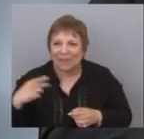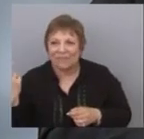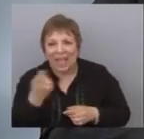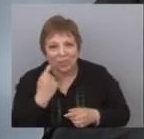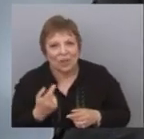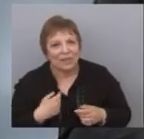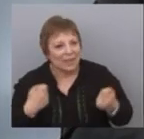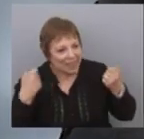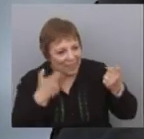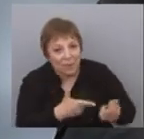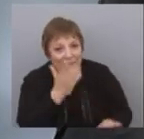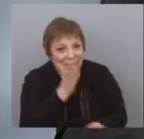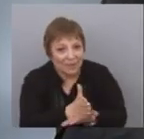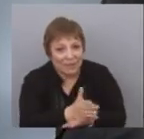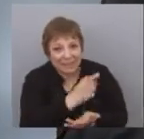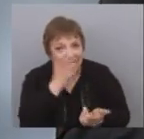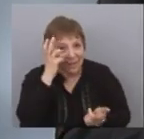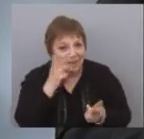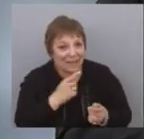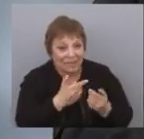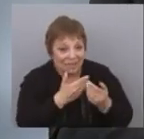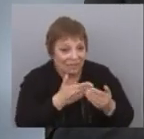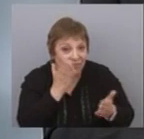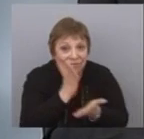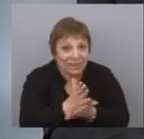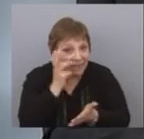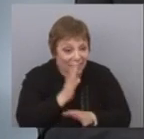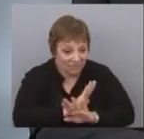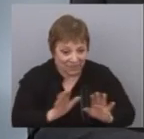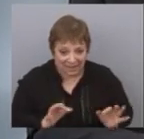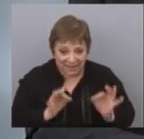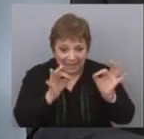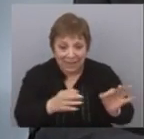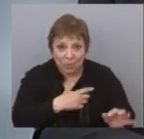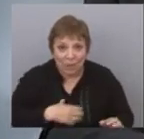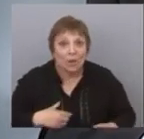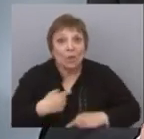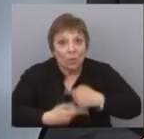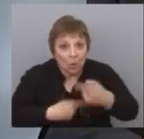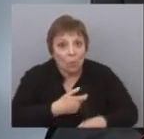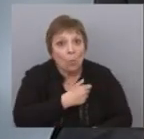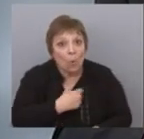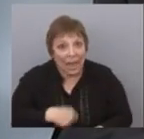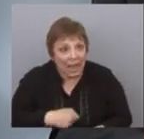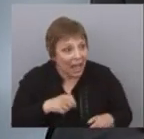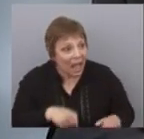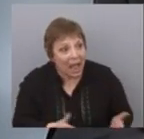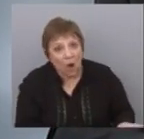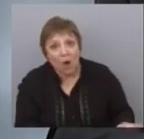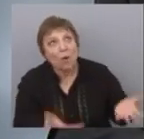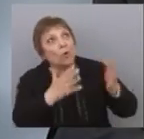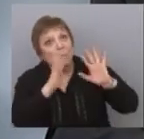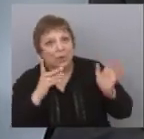dimos un impulso en el final del primer gobierno de Tabaré, fuerte, y se siguió impulsando durante el gobierno de Mujica. Hoy en día es una